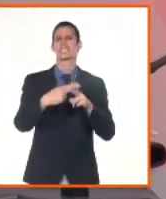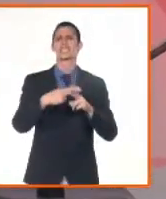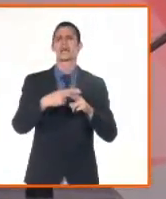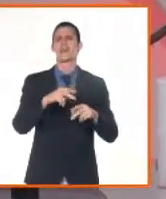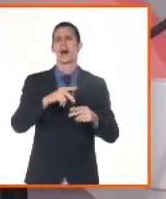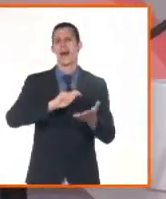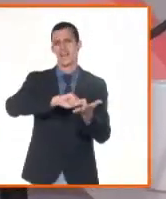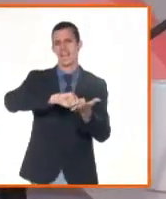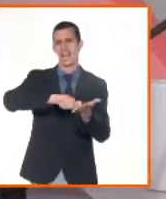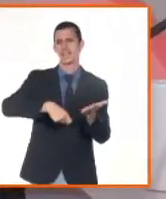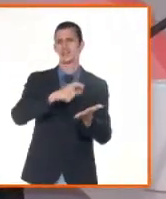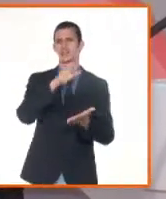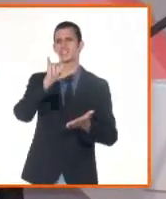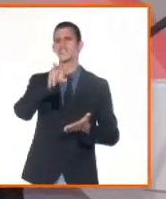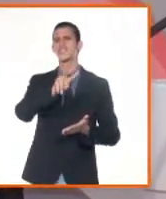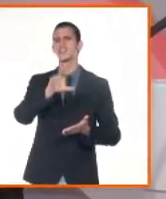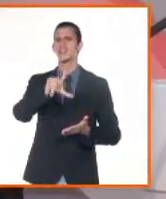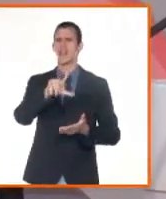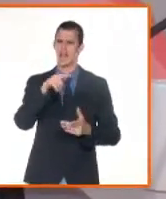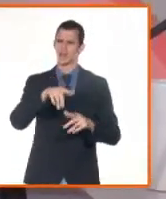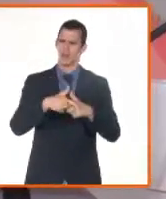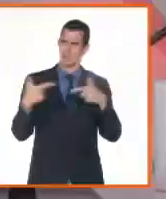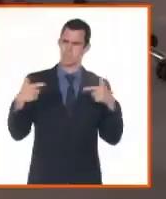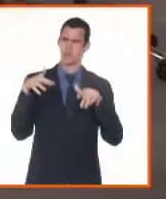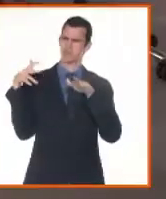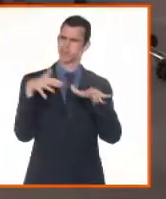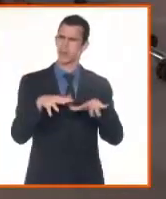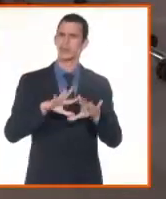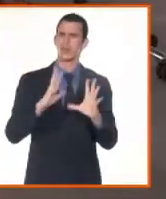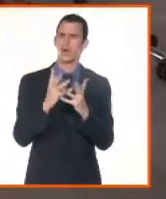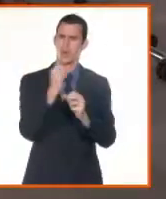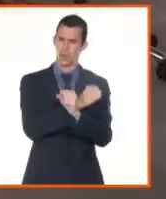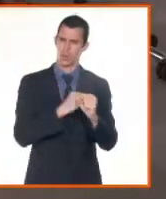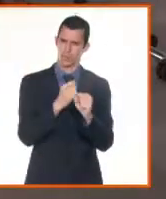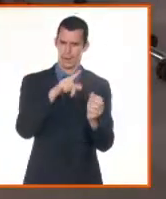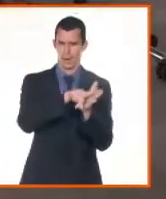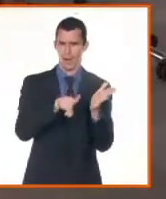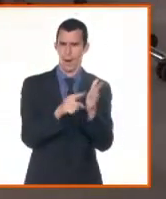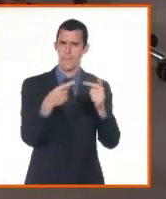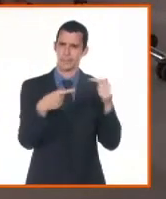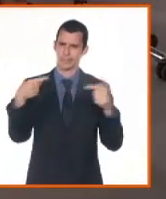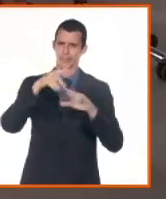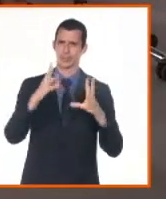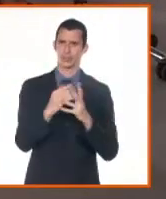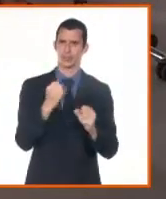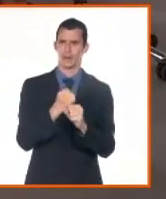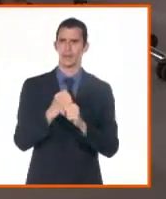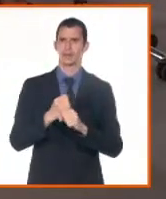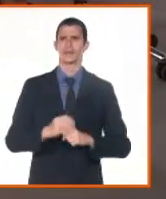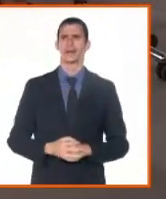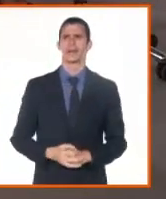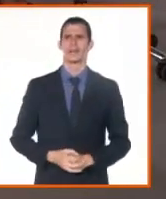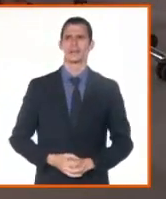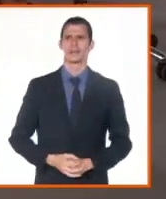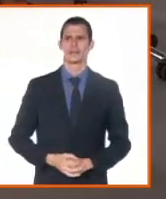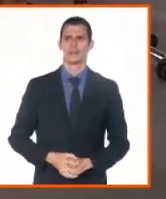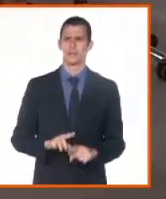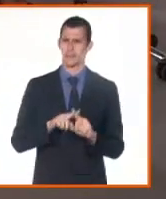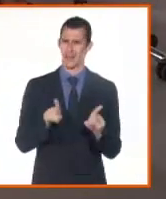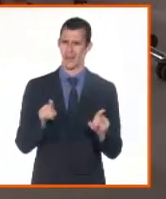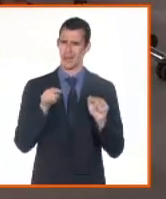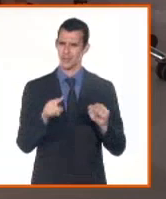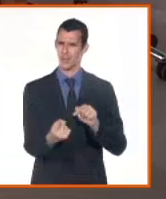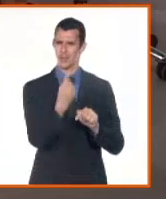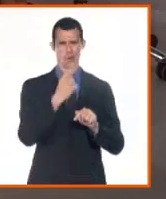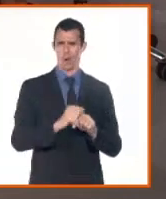población y también de los que centra un poco la actividad y el desarrollo de esta actividad en el país. Pero hay otros registros